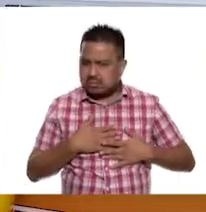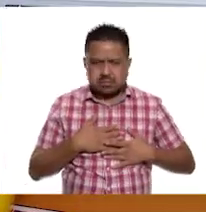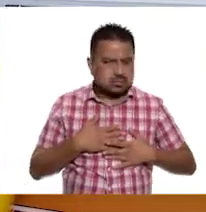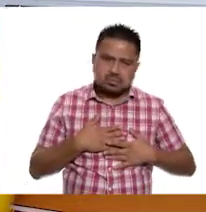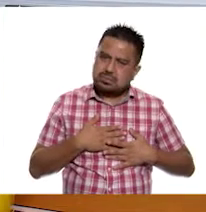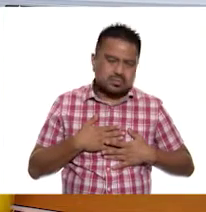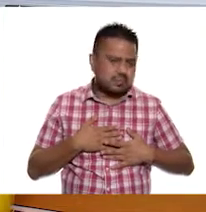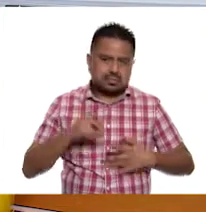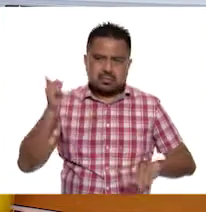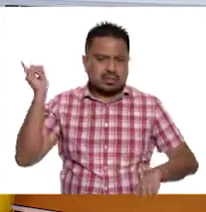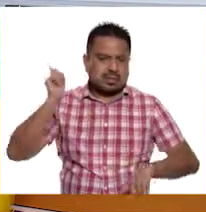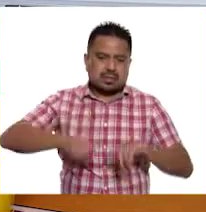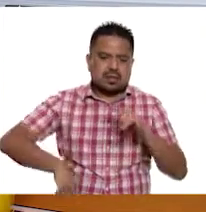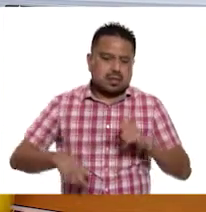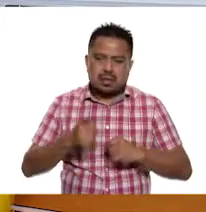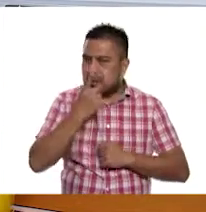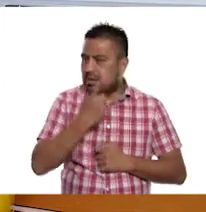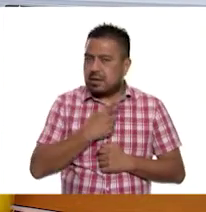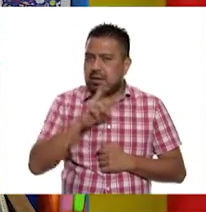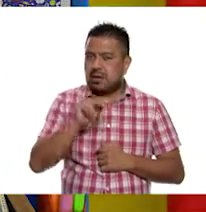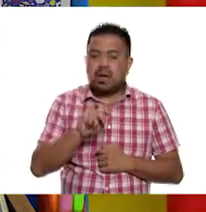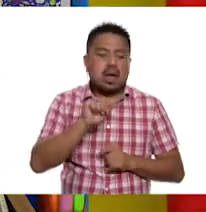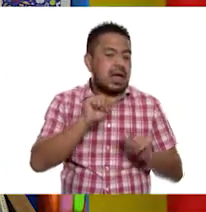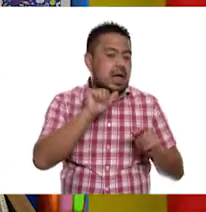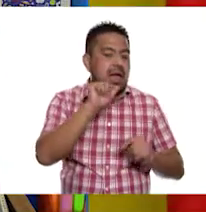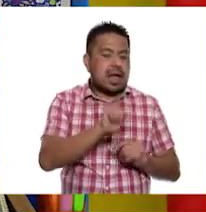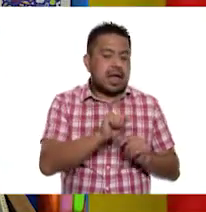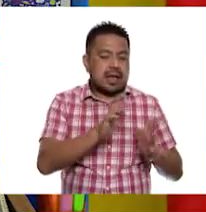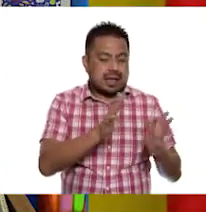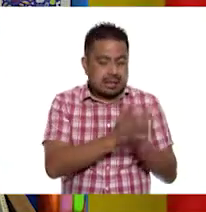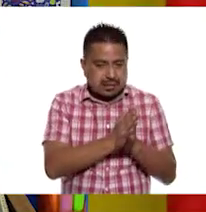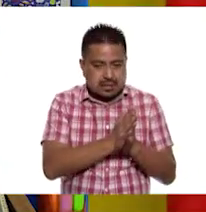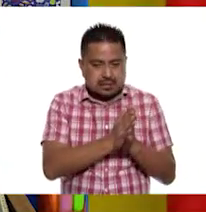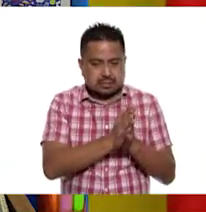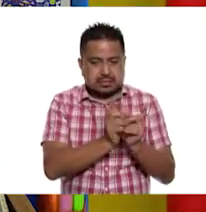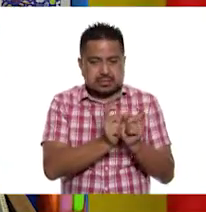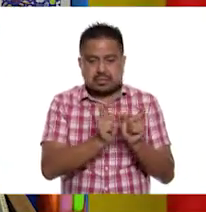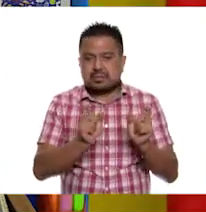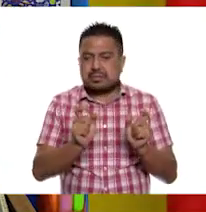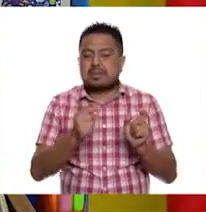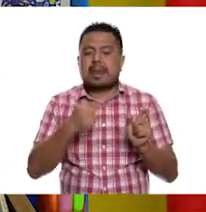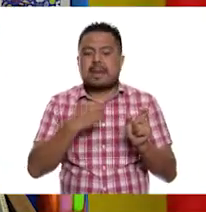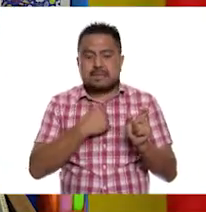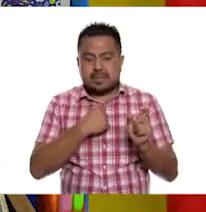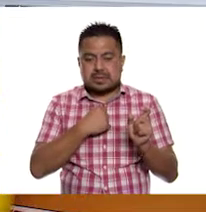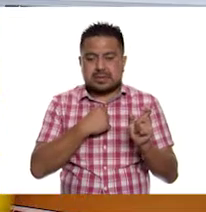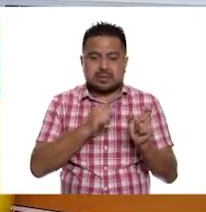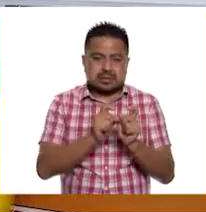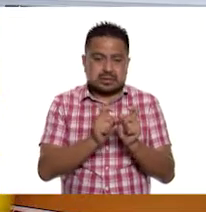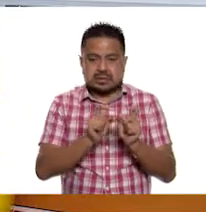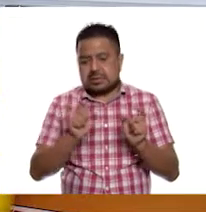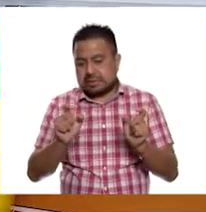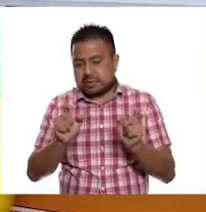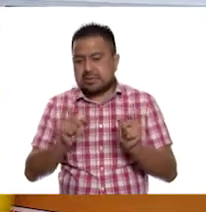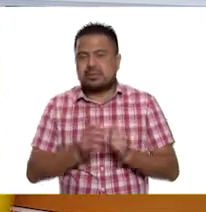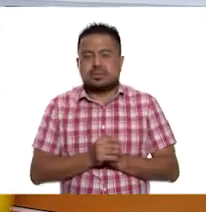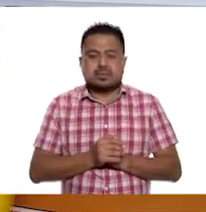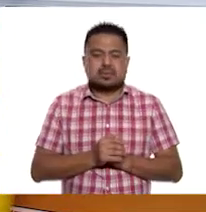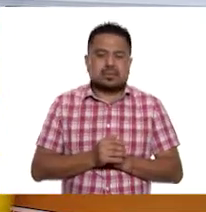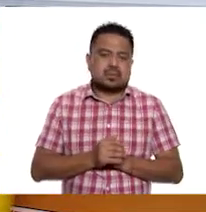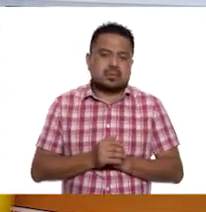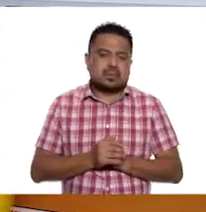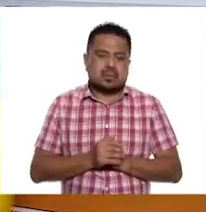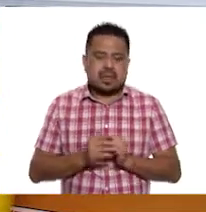ubicaron muy bien. Inmediatamente nos dijeron. No. A. Espacio. Tres palabras. Mis. Mis. Cuatro palabras.